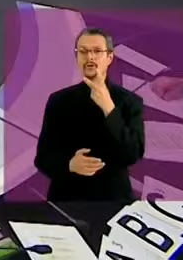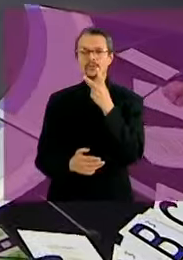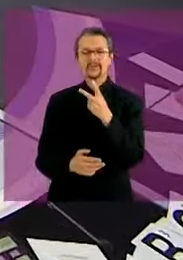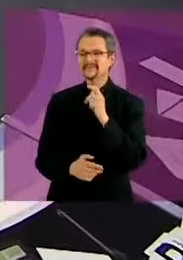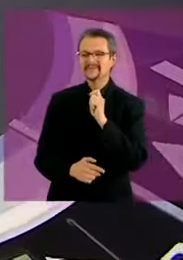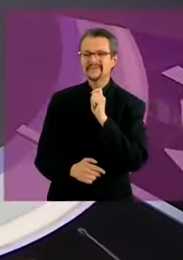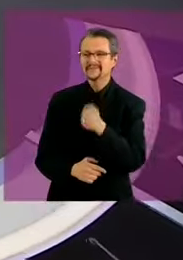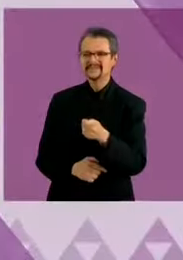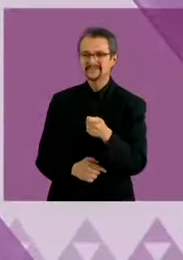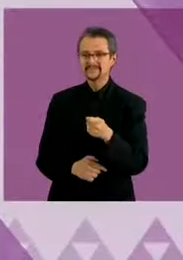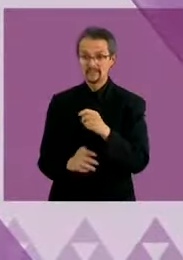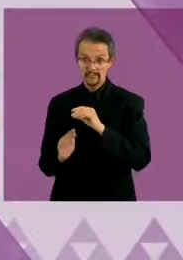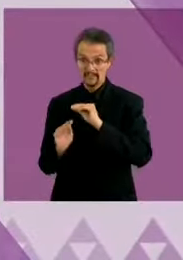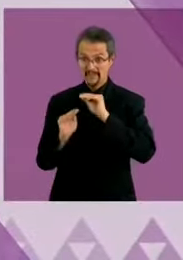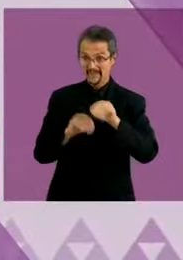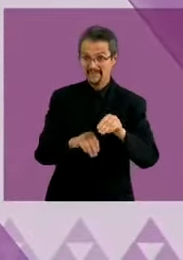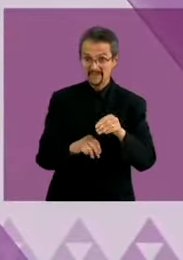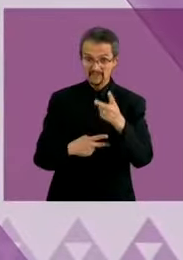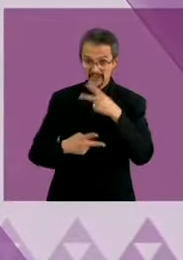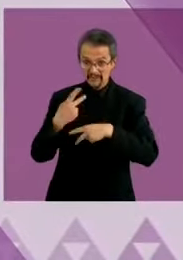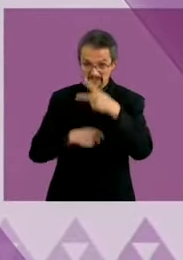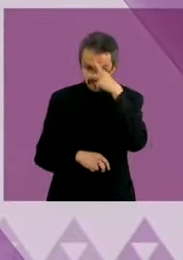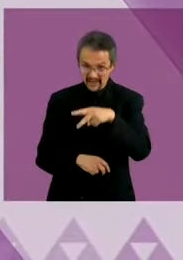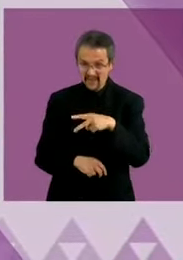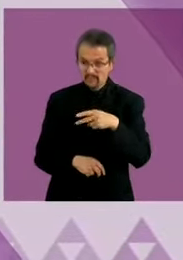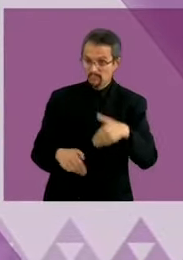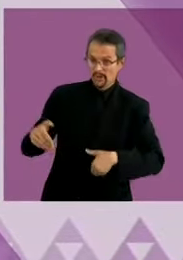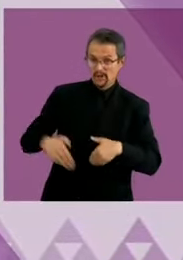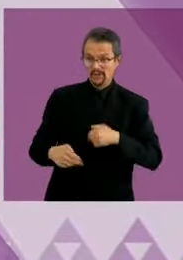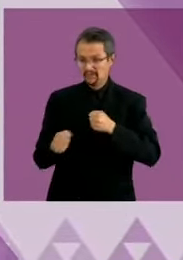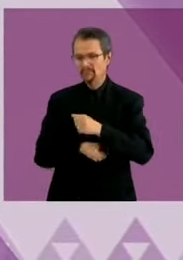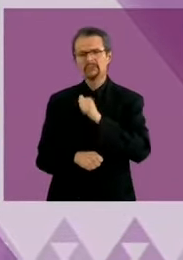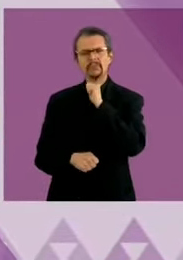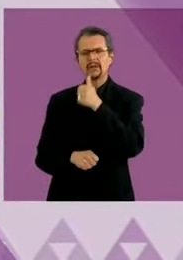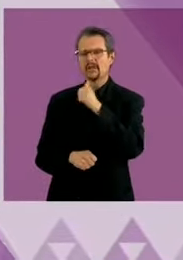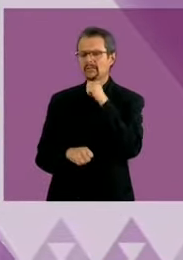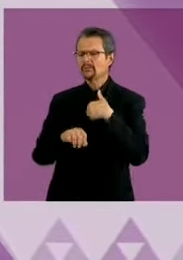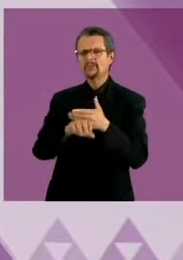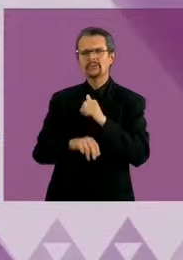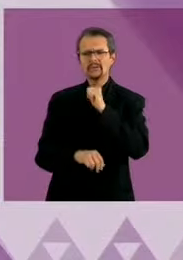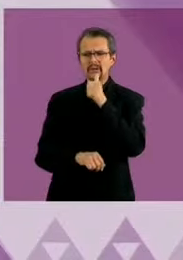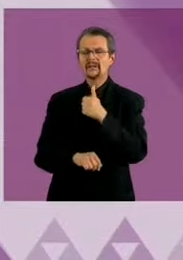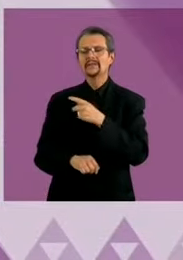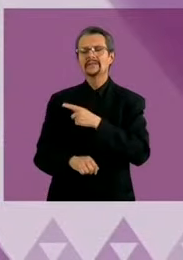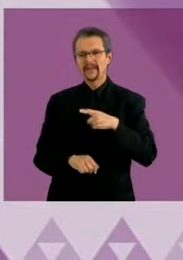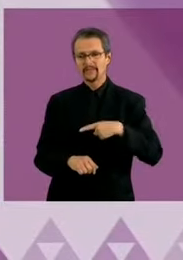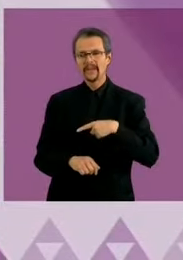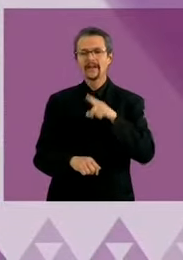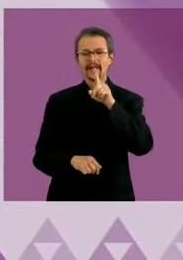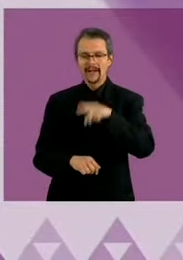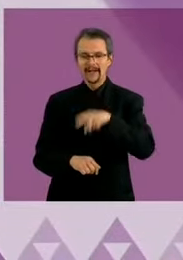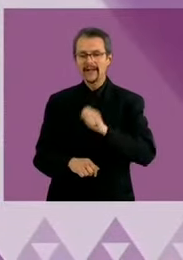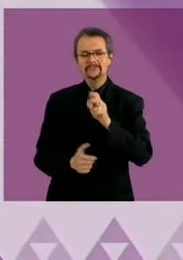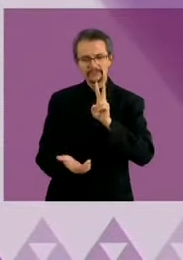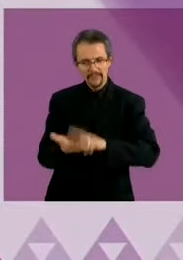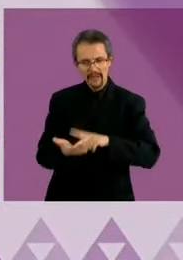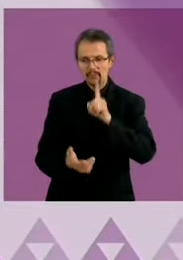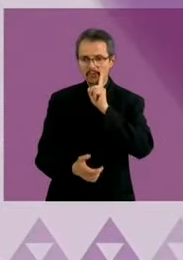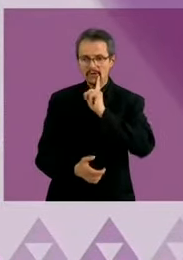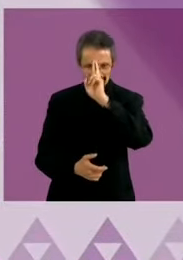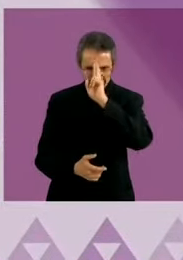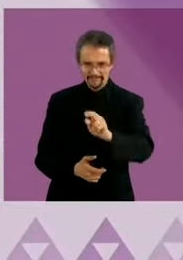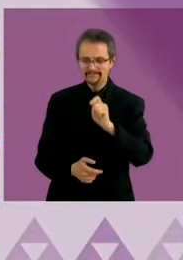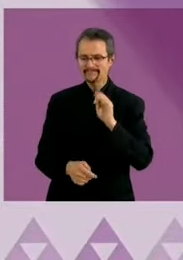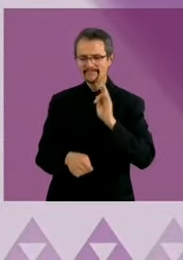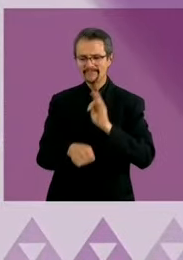migrantes no se les moleste, no se les ataque, que tengan condiciones de pleno respeto a sus derechos humanos y no pase lo que pasó en la estación